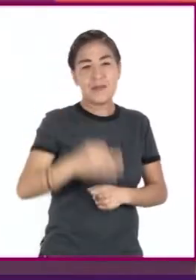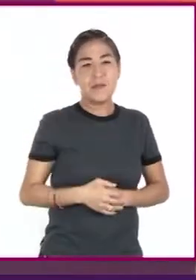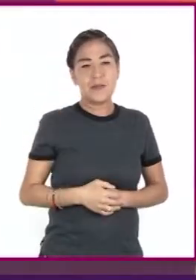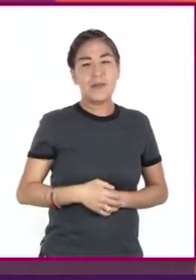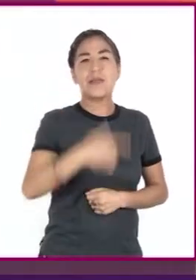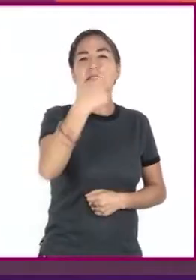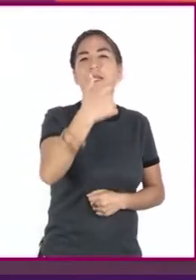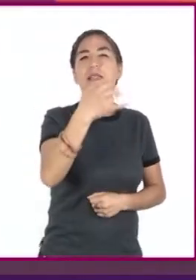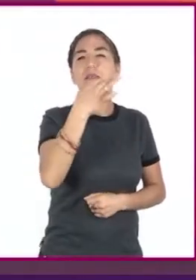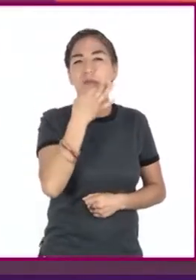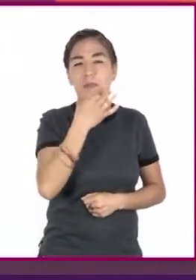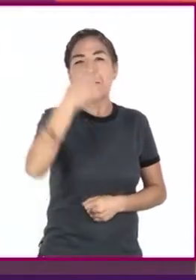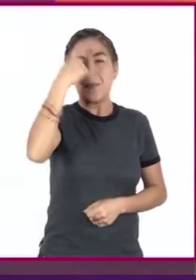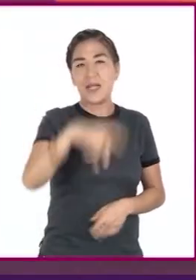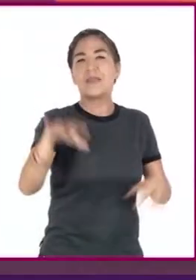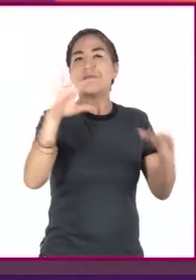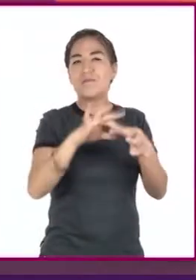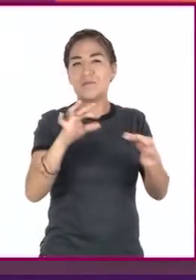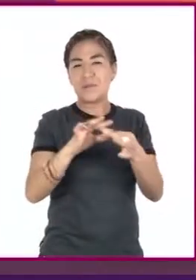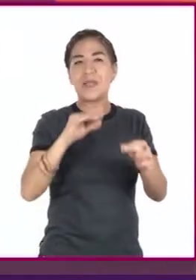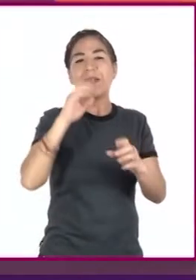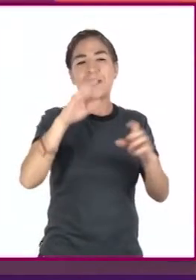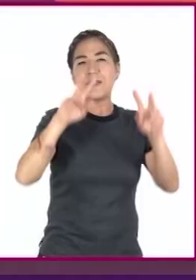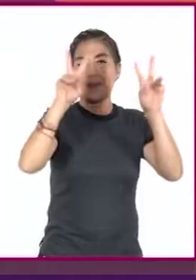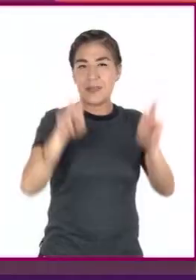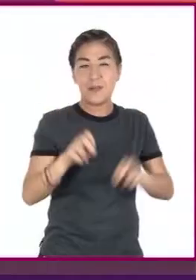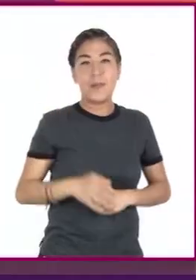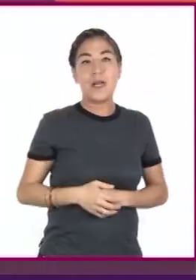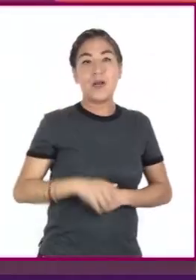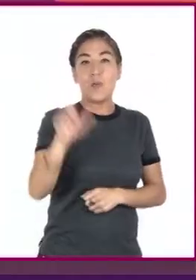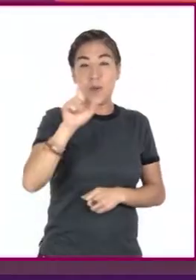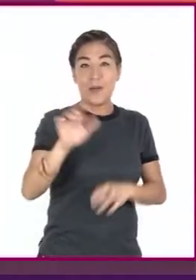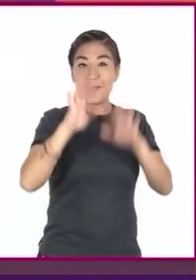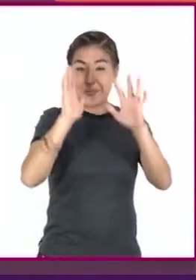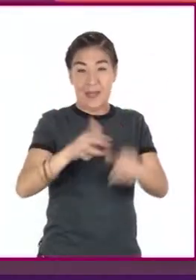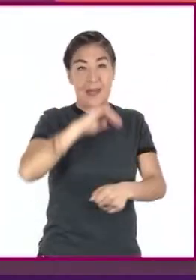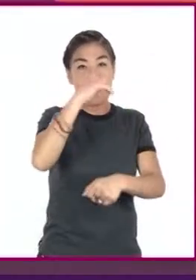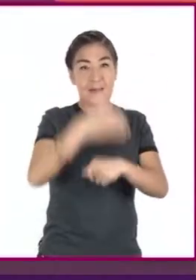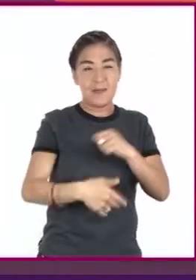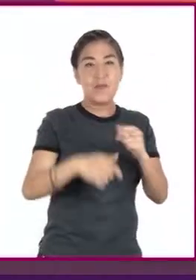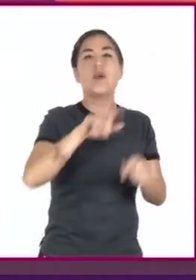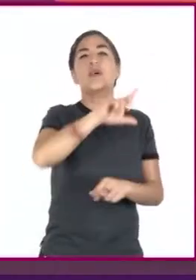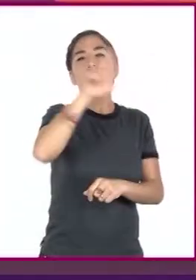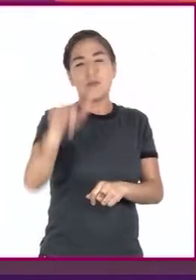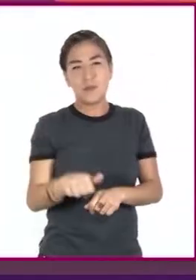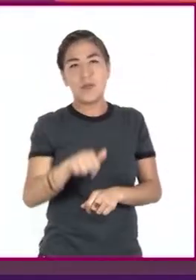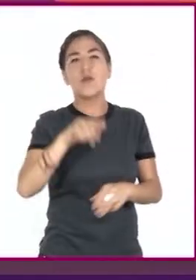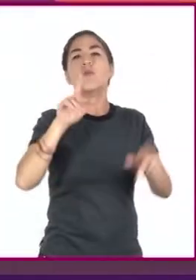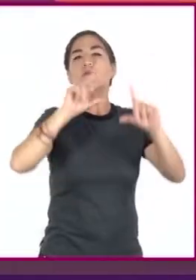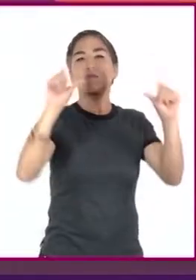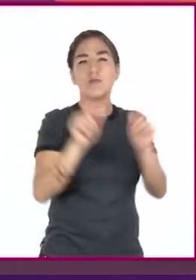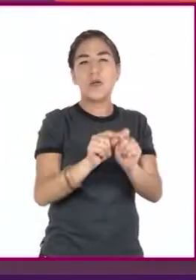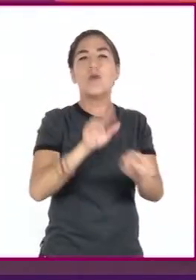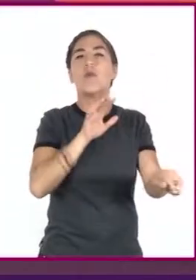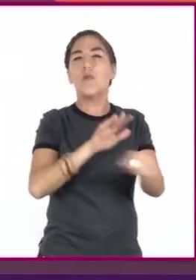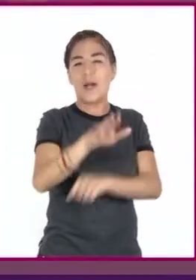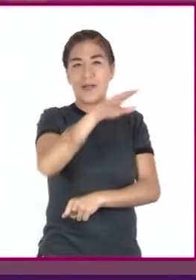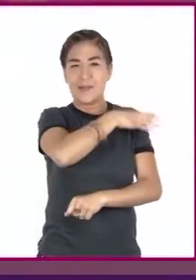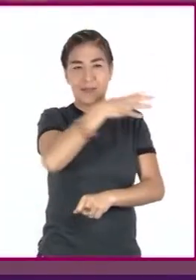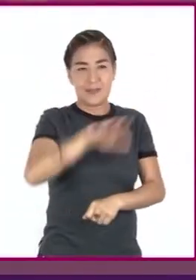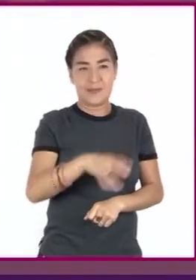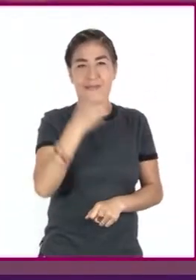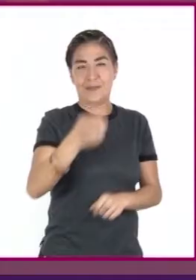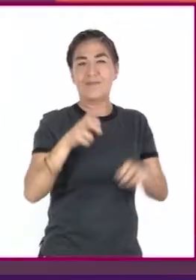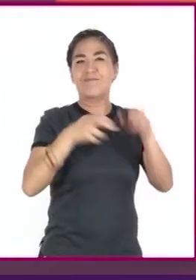7 minutos para exponer su tema. Una vez agotados los temas, pasaremos a las conclusiones generales de la